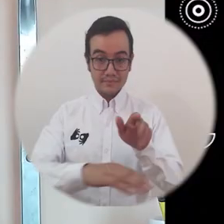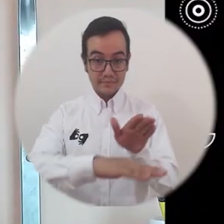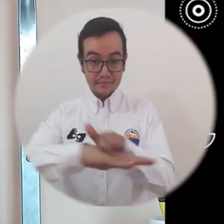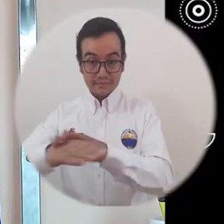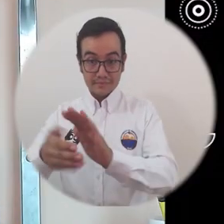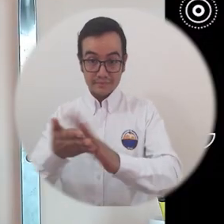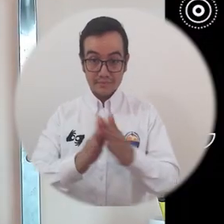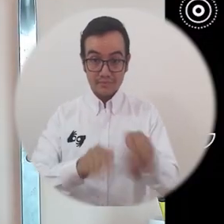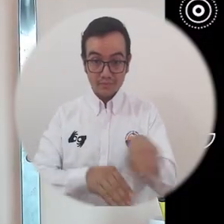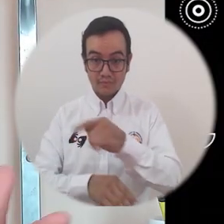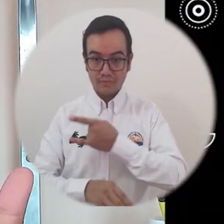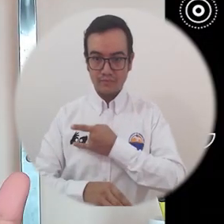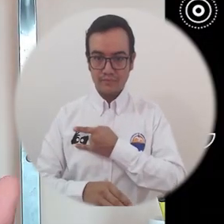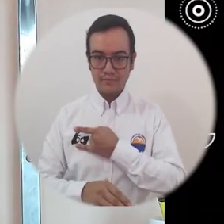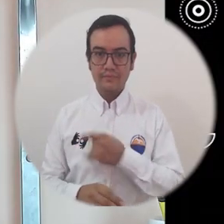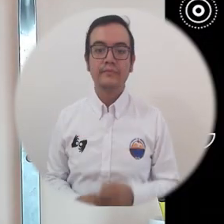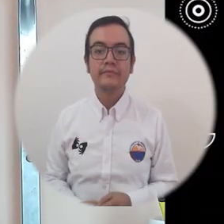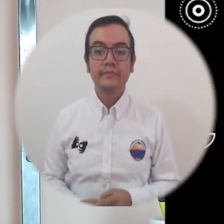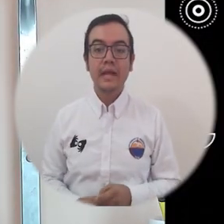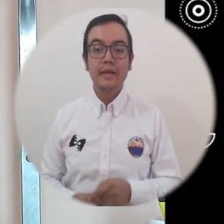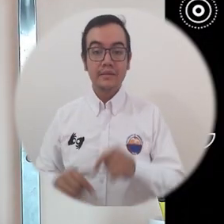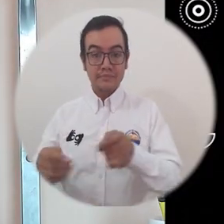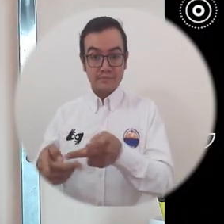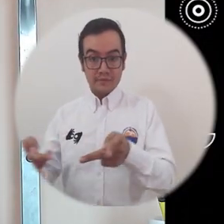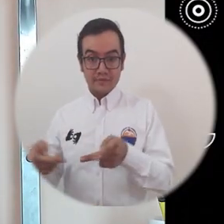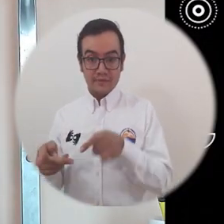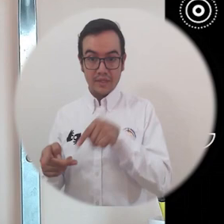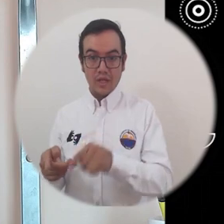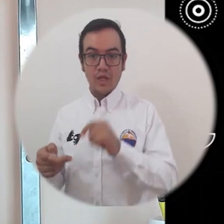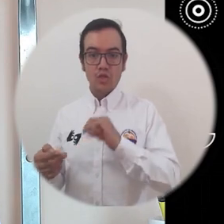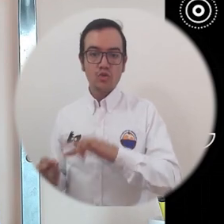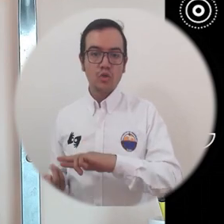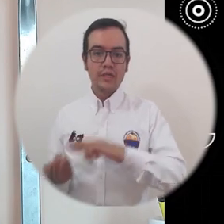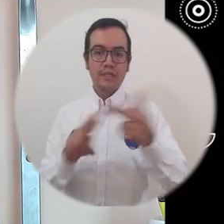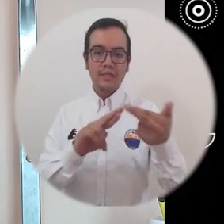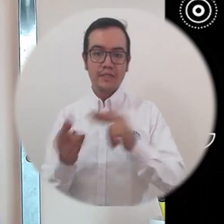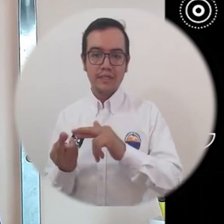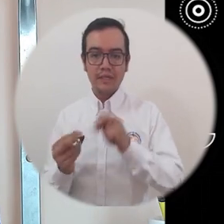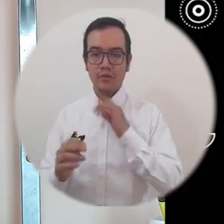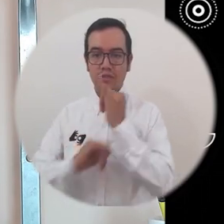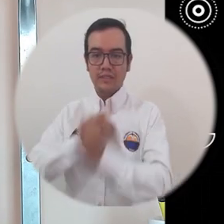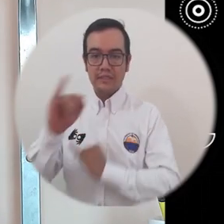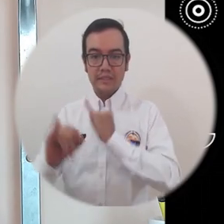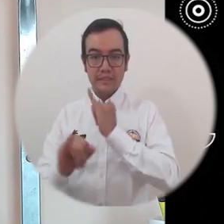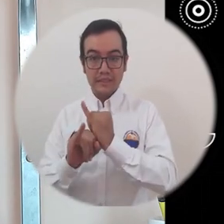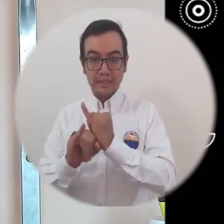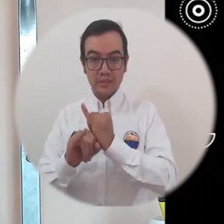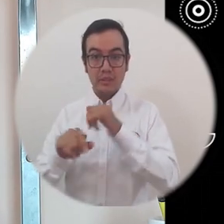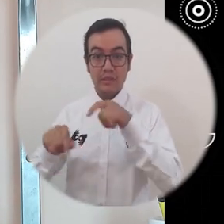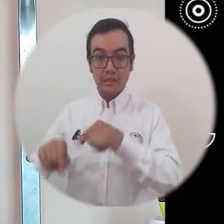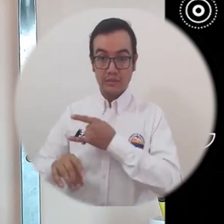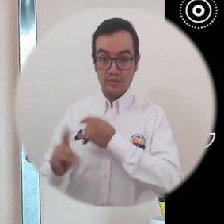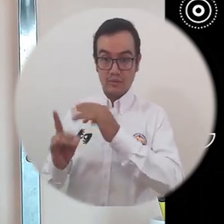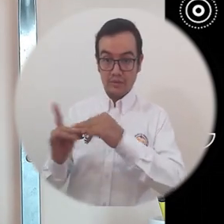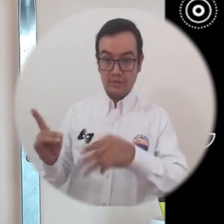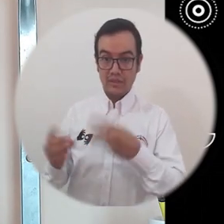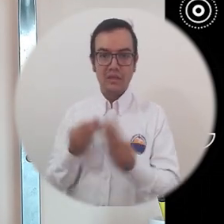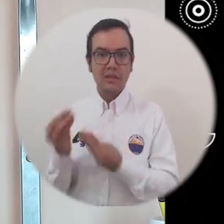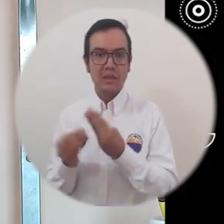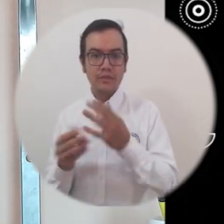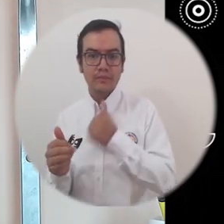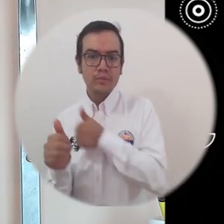comunidad universitaria a través de la oficina de relaciones internacionales de nuestra institución se ha activado un seguimiento y